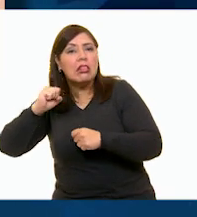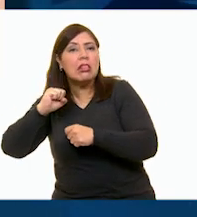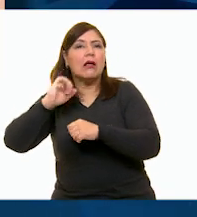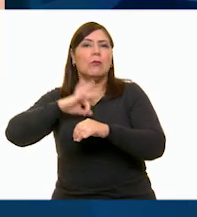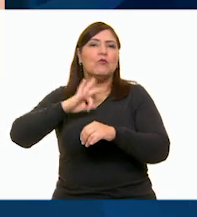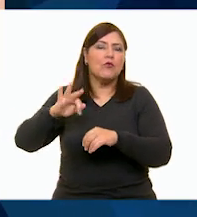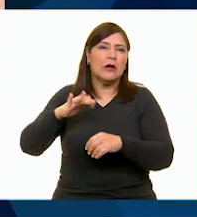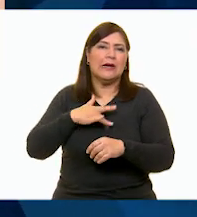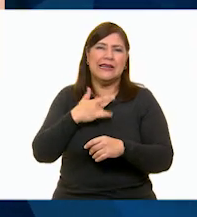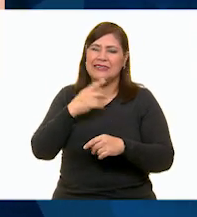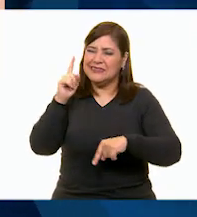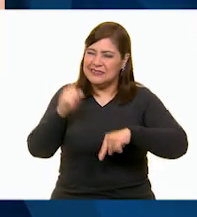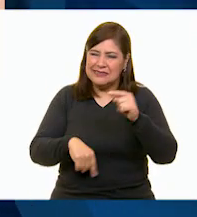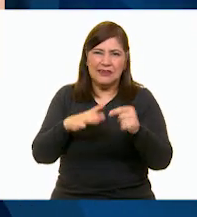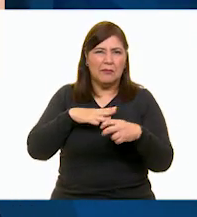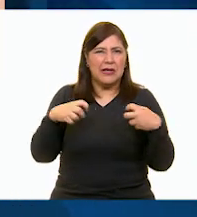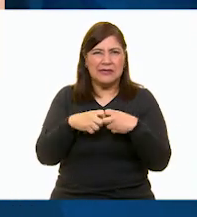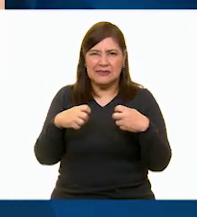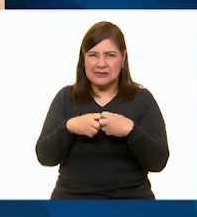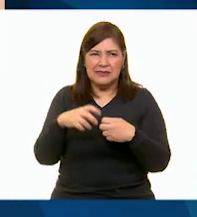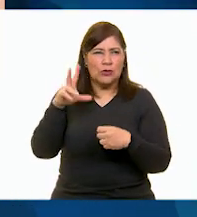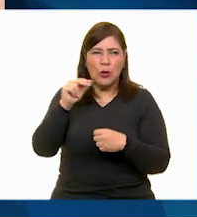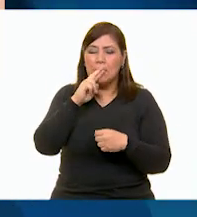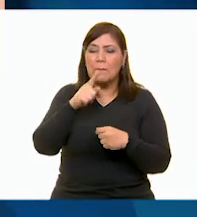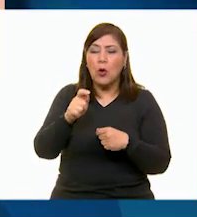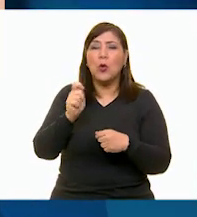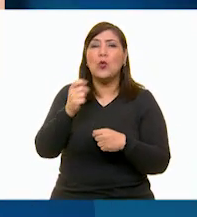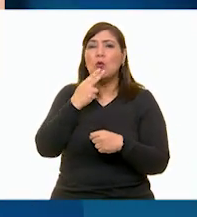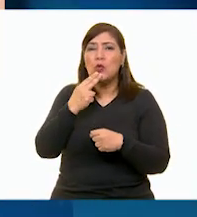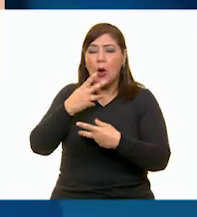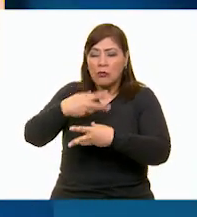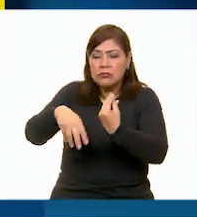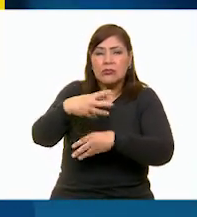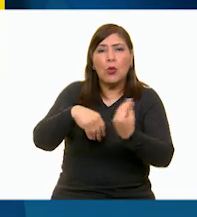plástico y siempre usa bolsas que se puedan reutilizar.